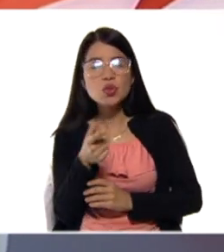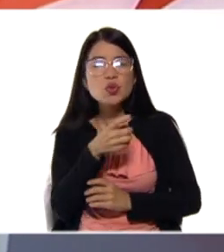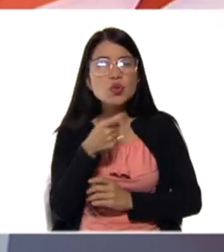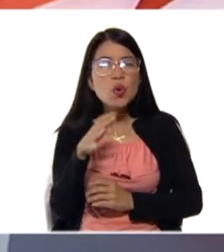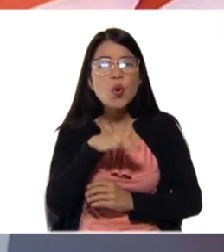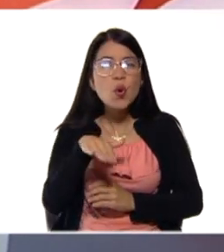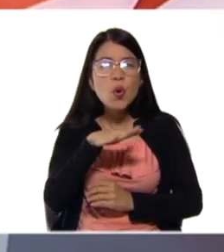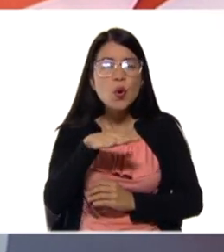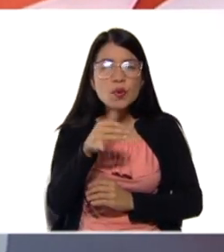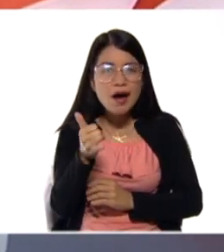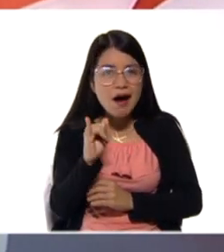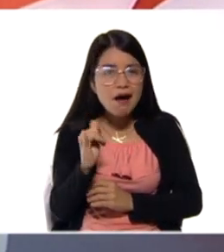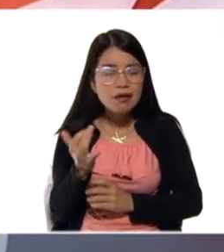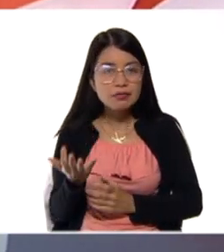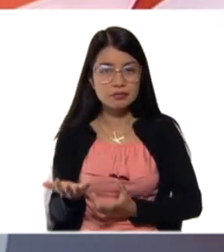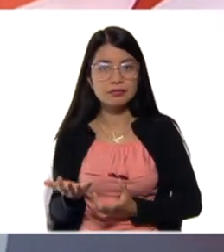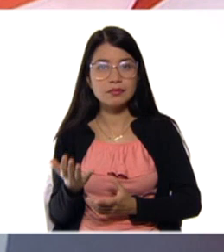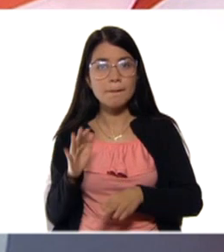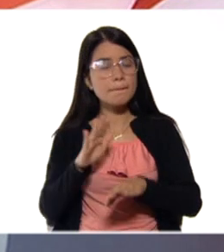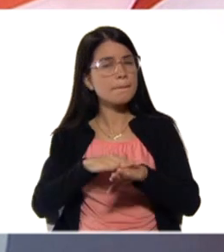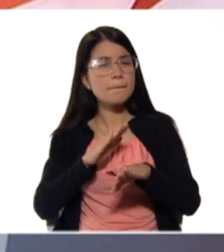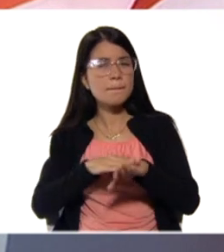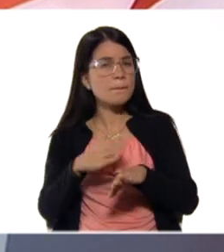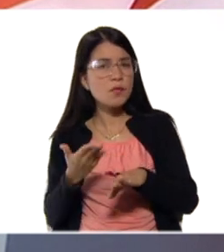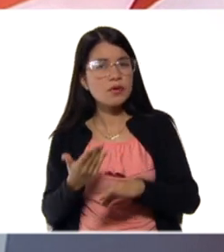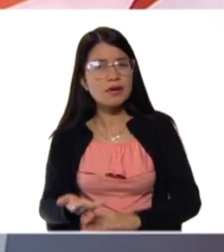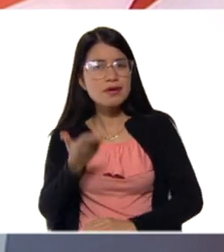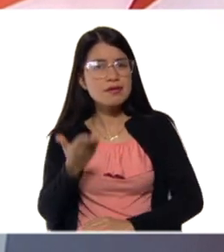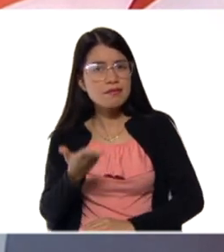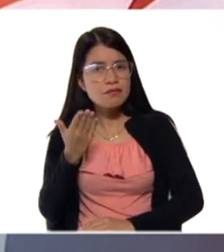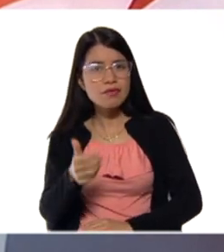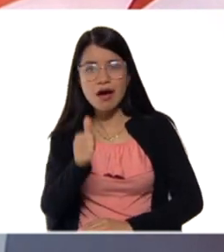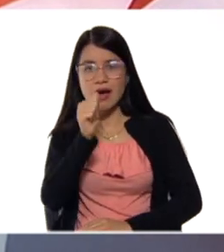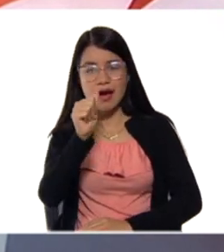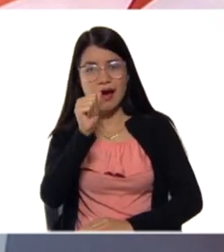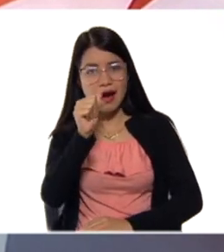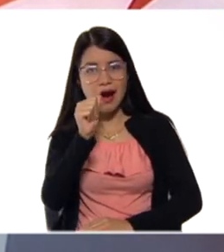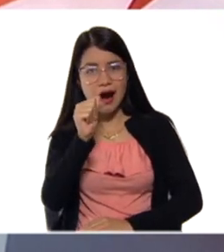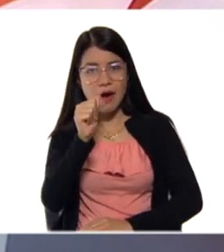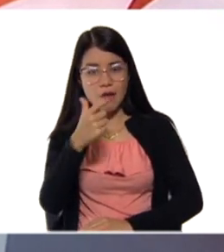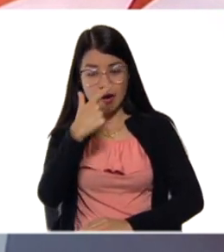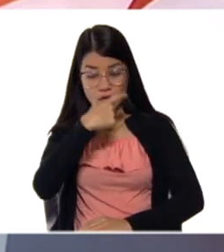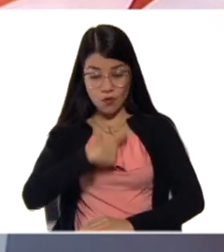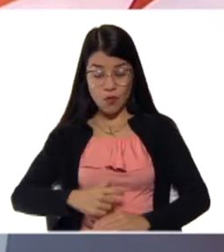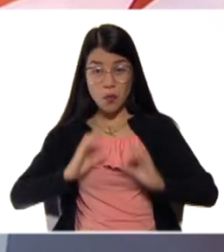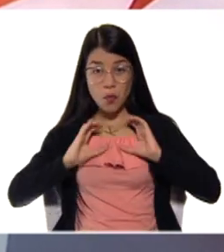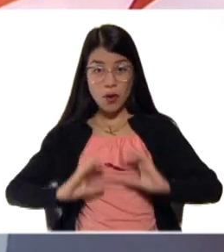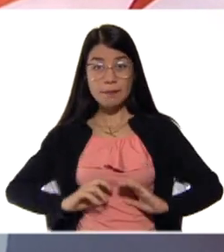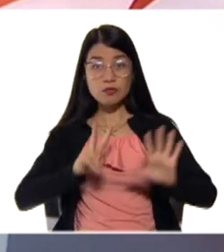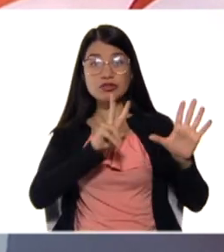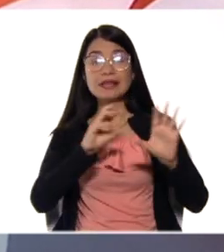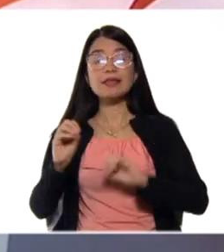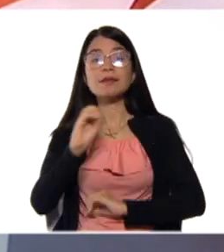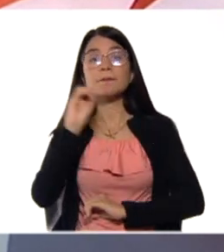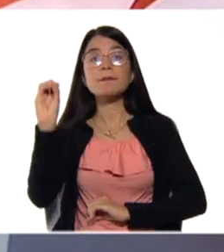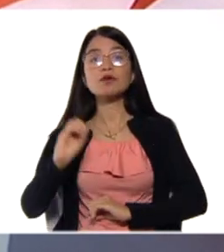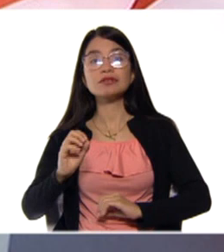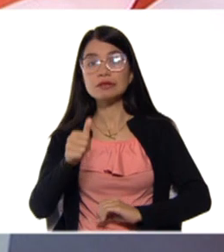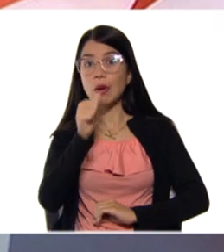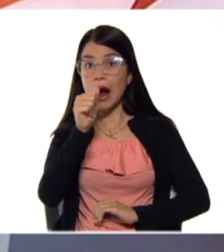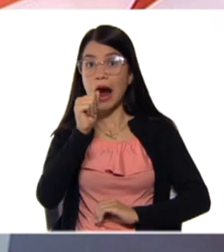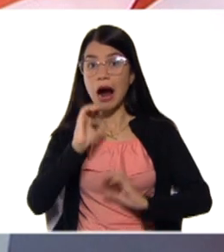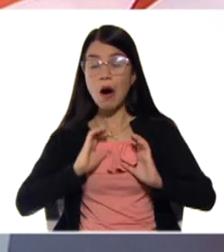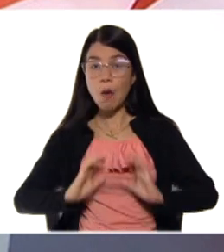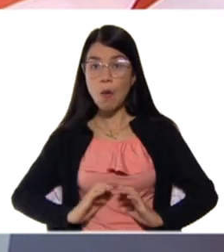importante el agua? El agua constituye el 70% de nuestro cuerpo. ¿Bien? Es por eso que